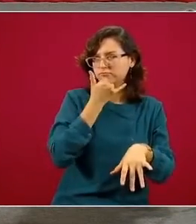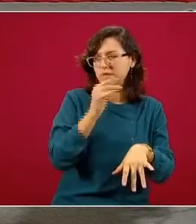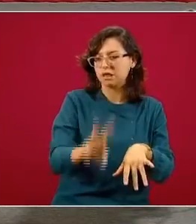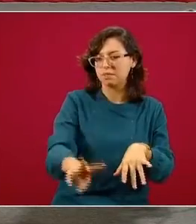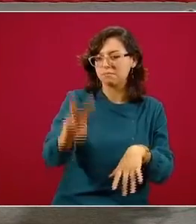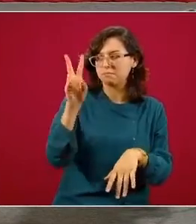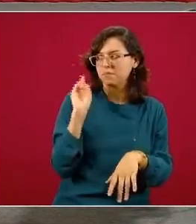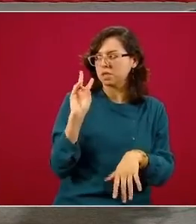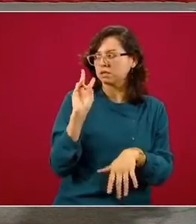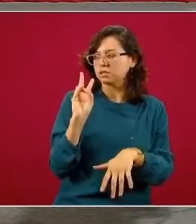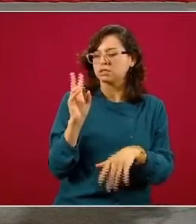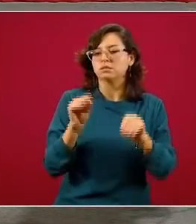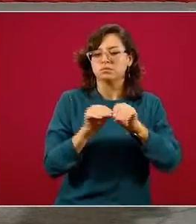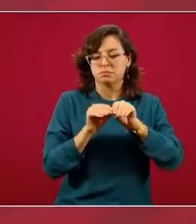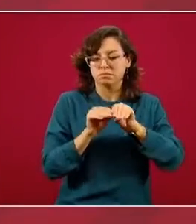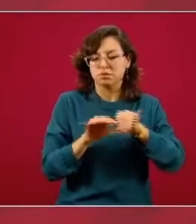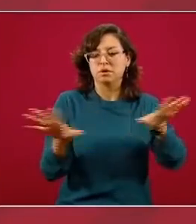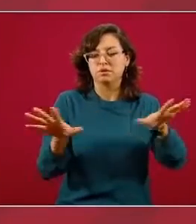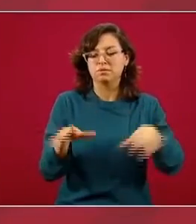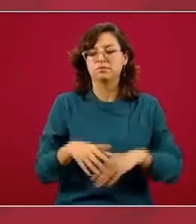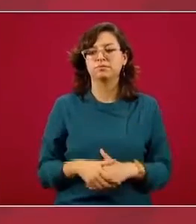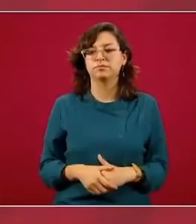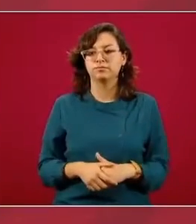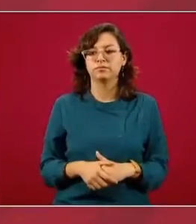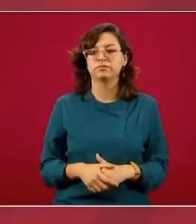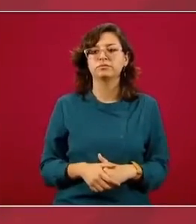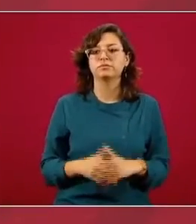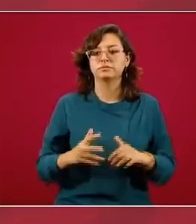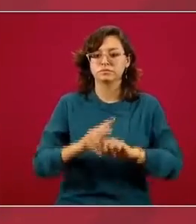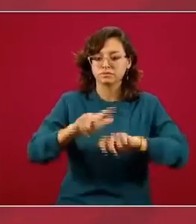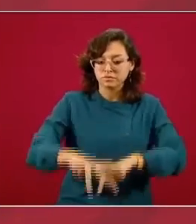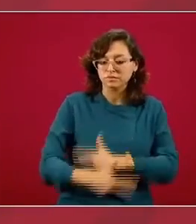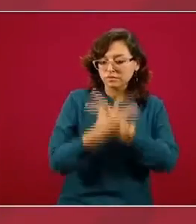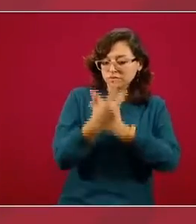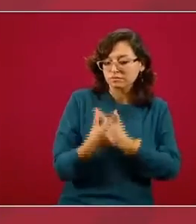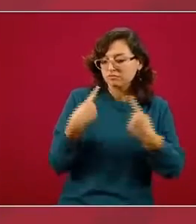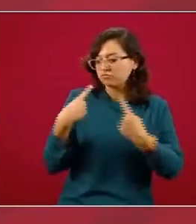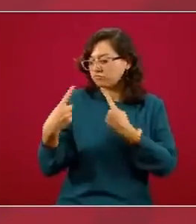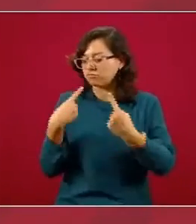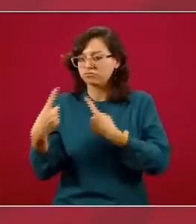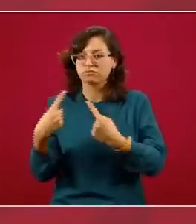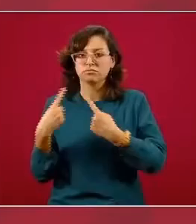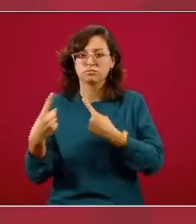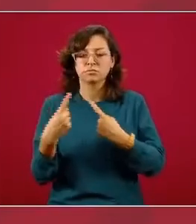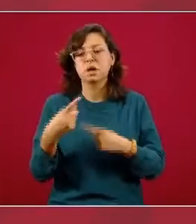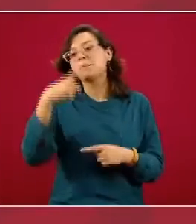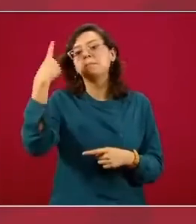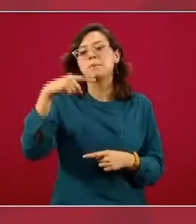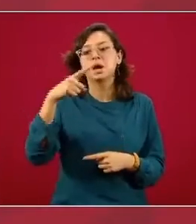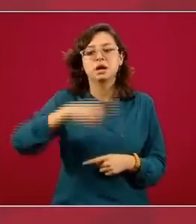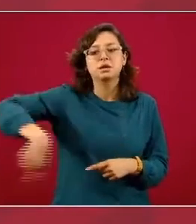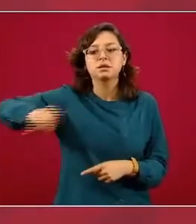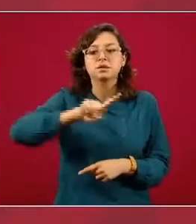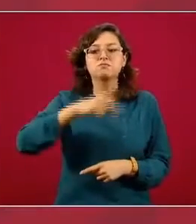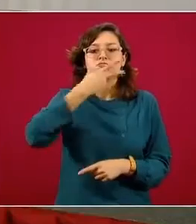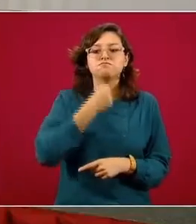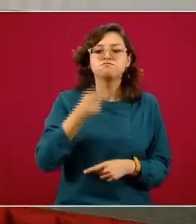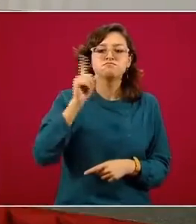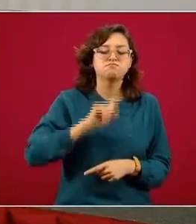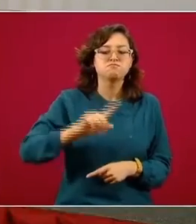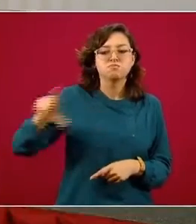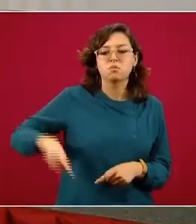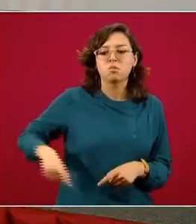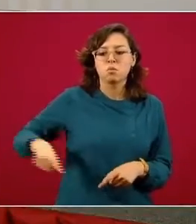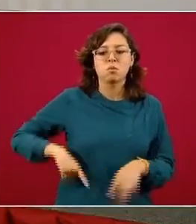presentarlo públicamente tuvimos una sesión Webex específicamente para que los funcionarios y funcionarios de los gobiernos